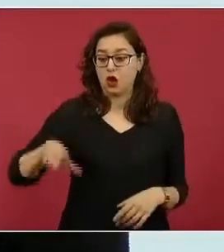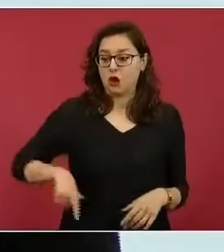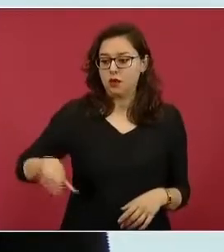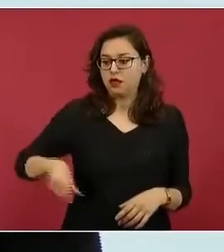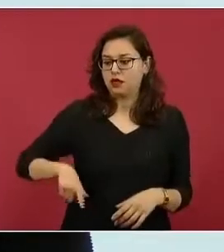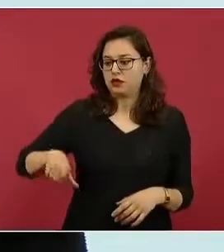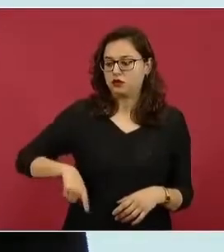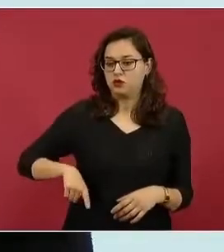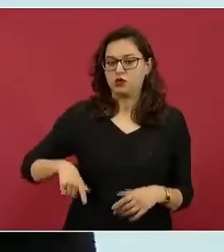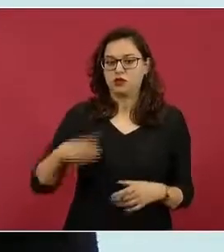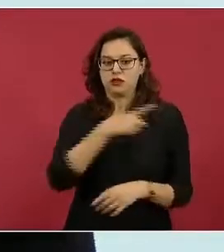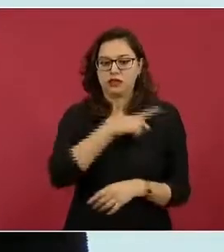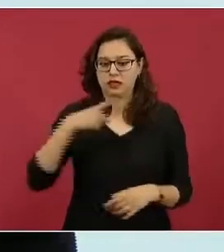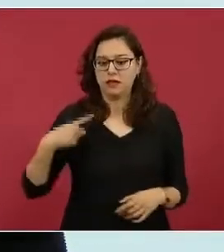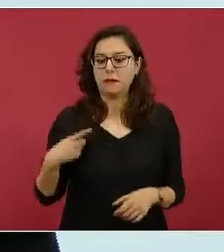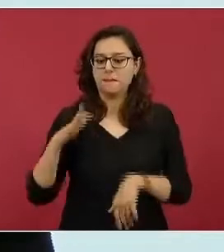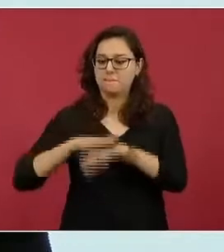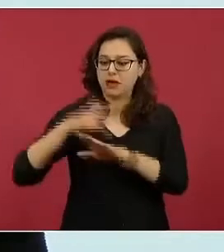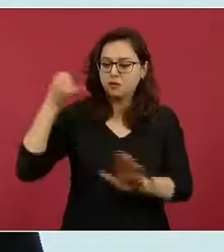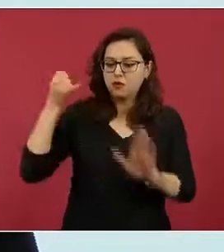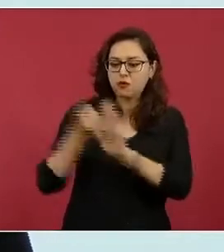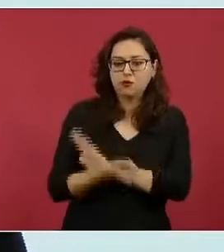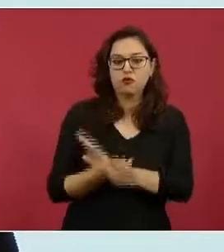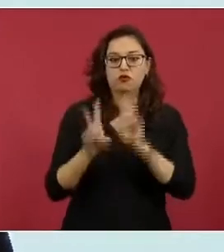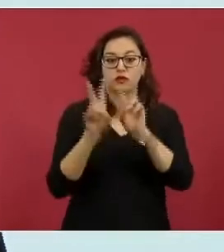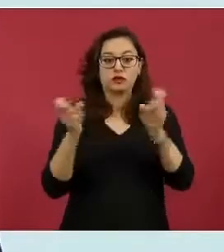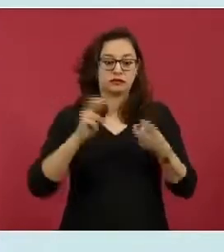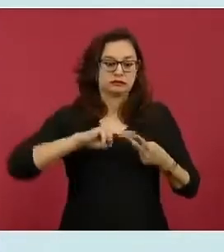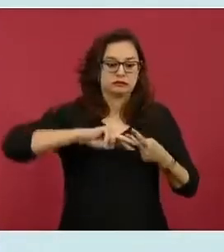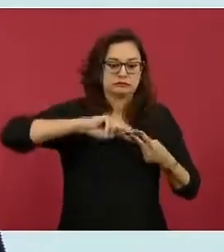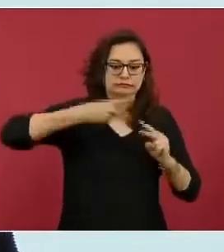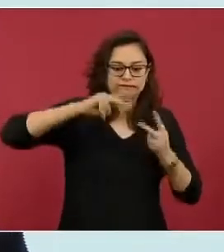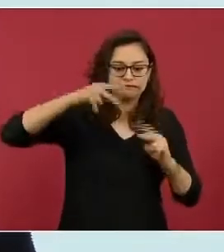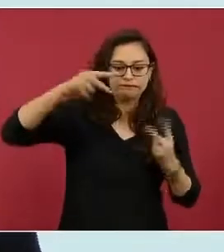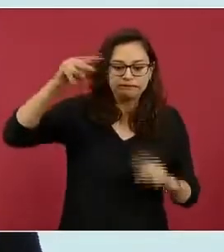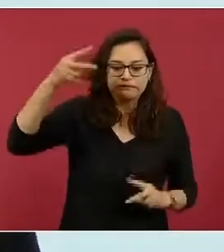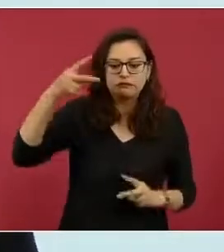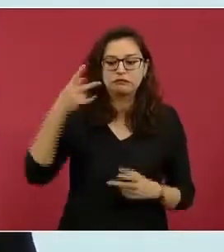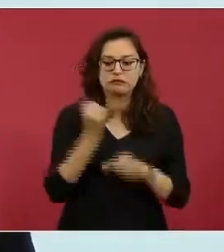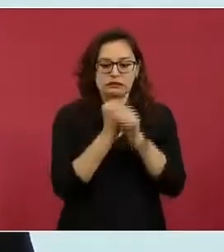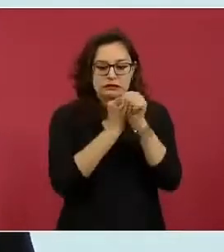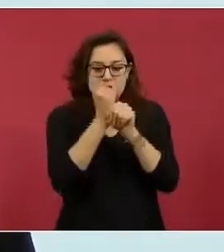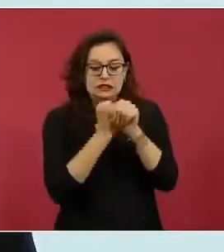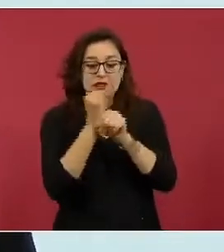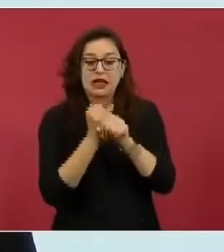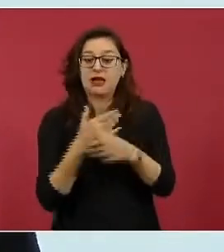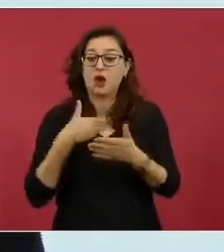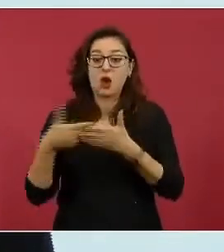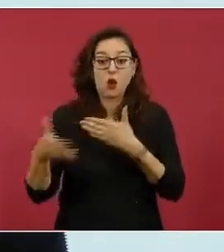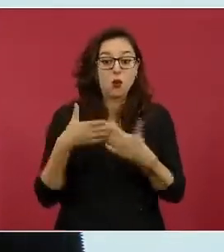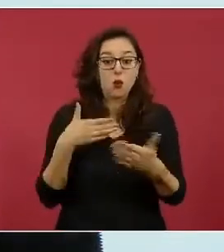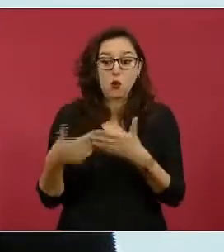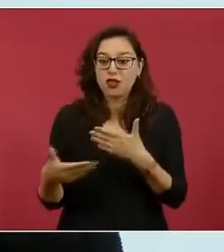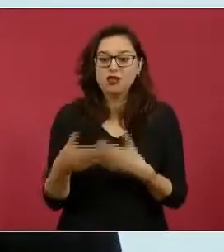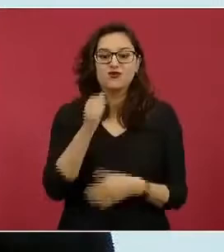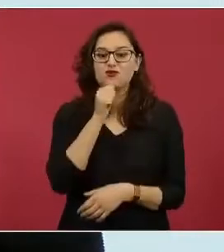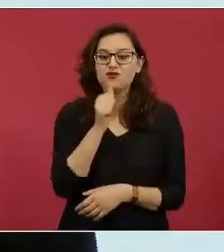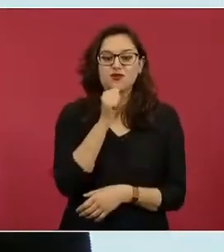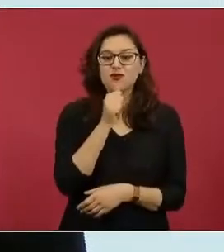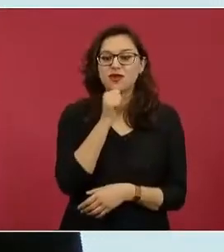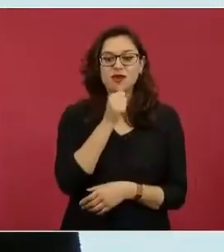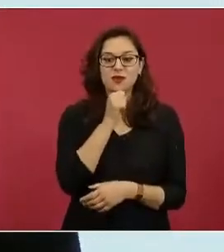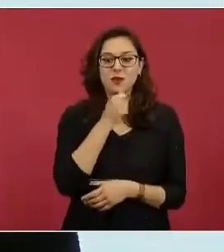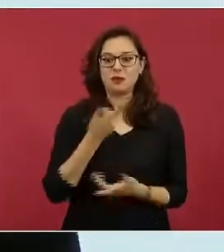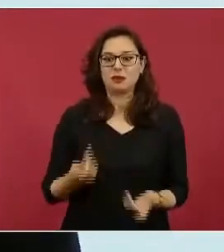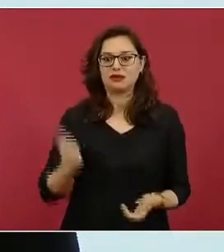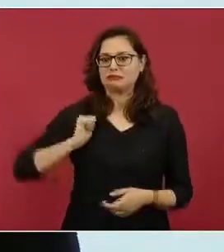comparar perfiles genéticos de forma masiva por grupos familiares. Esto tampoco se hace. El sistema tradicional forense no lo prevé.